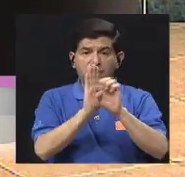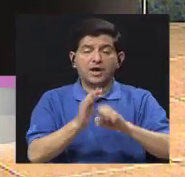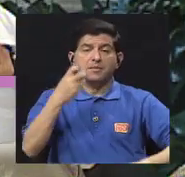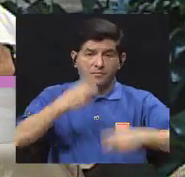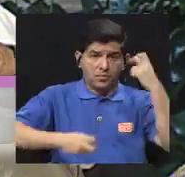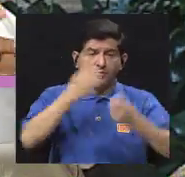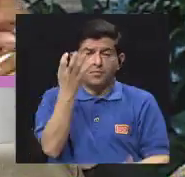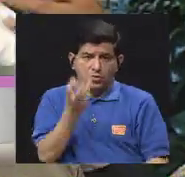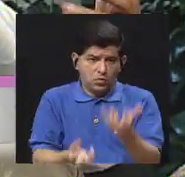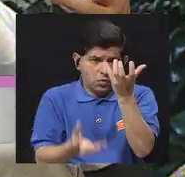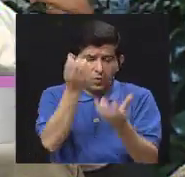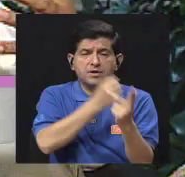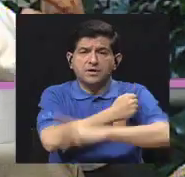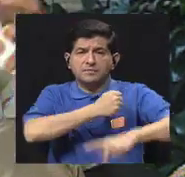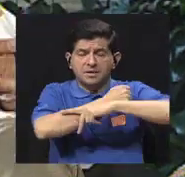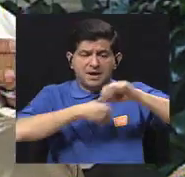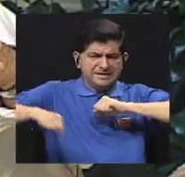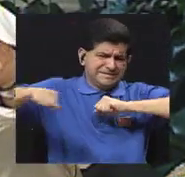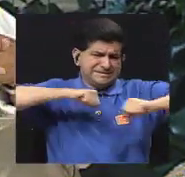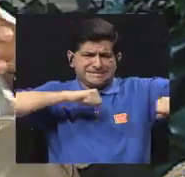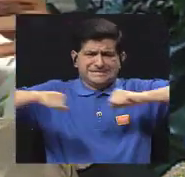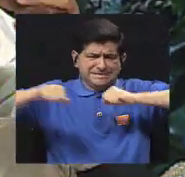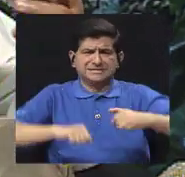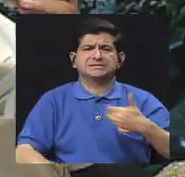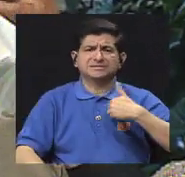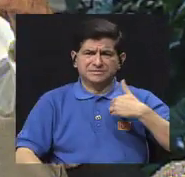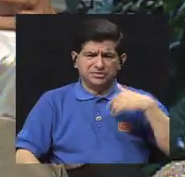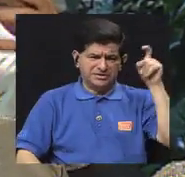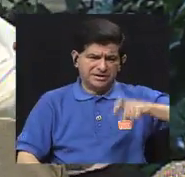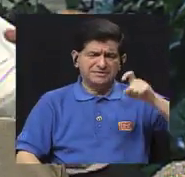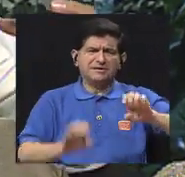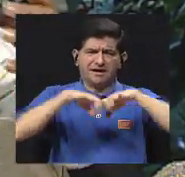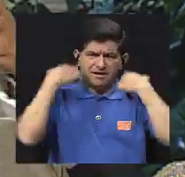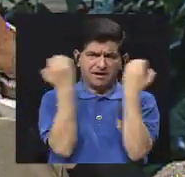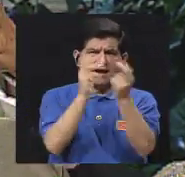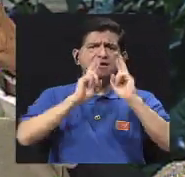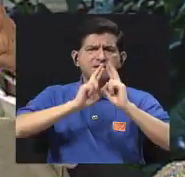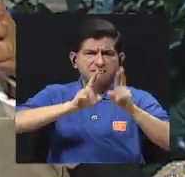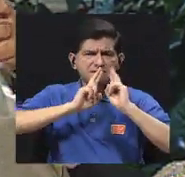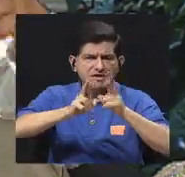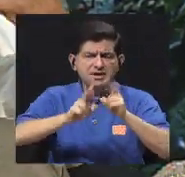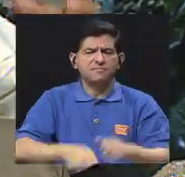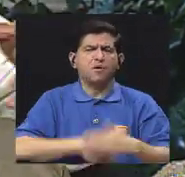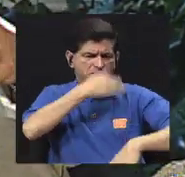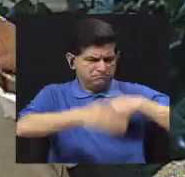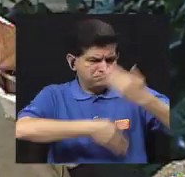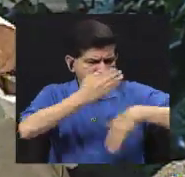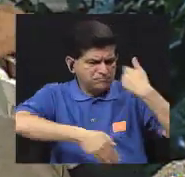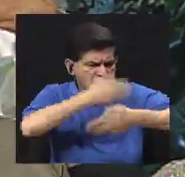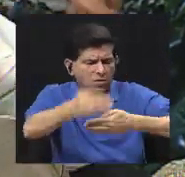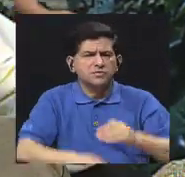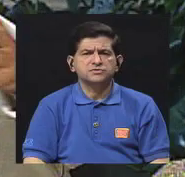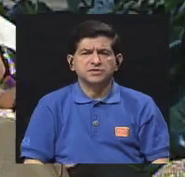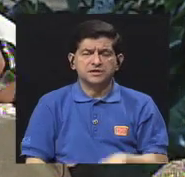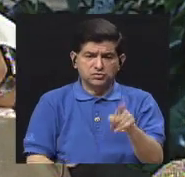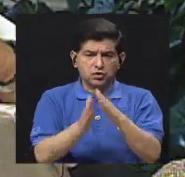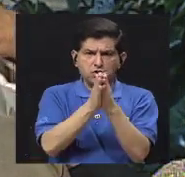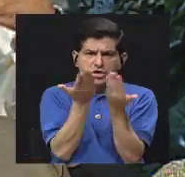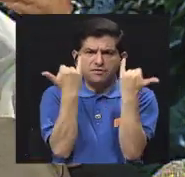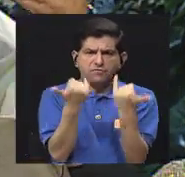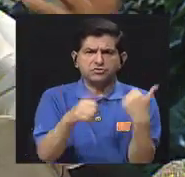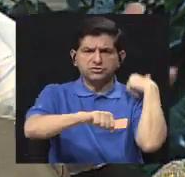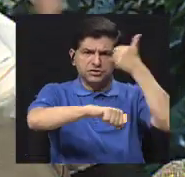incendios, somos un país sísmico, entonces tienen que tener un equipo de respuesta y protocolos manuales,